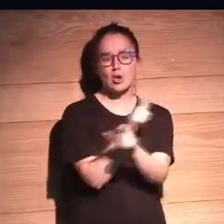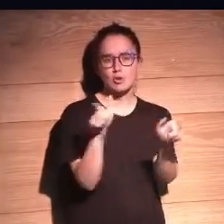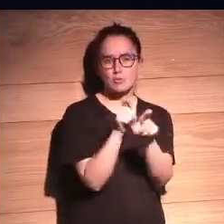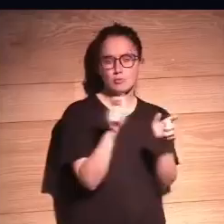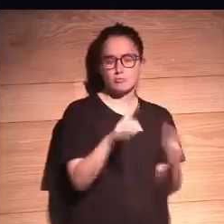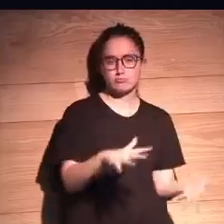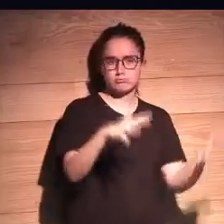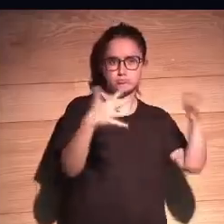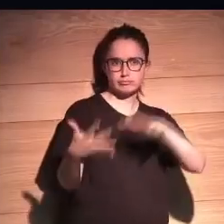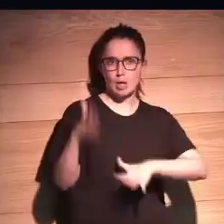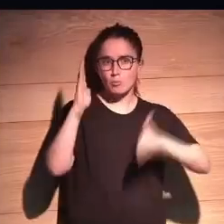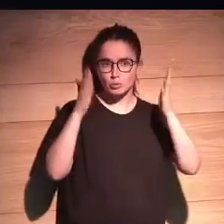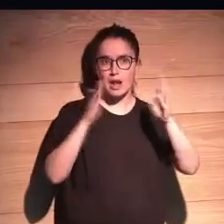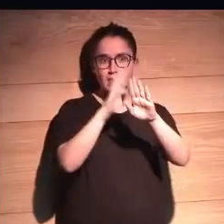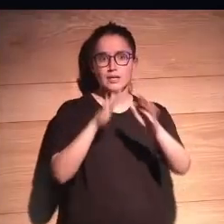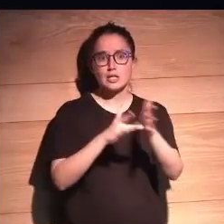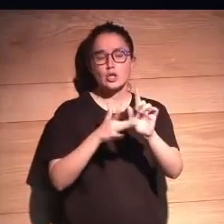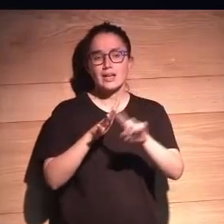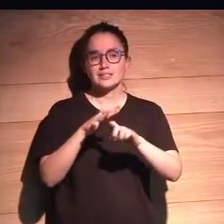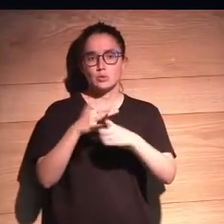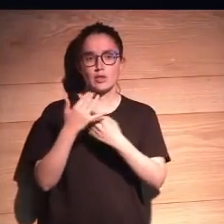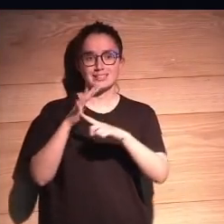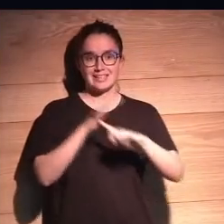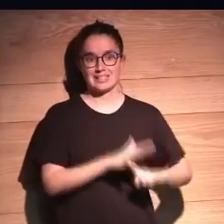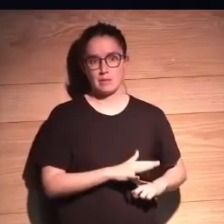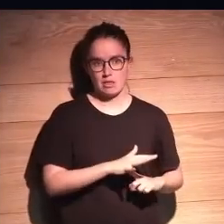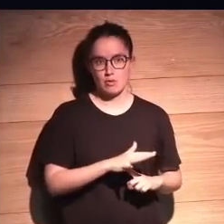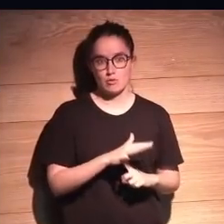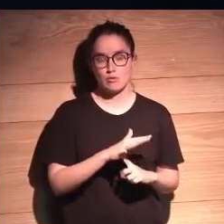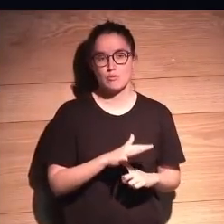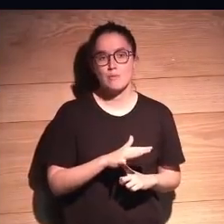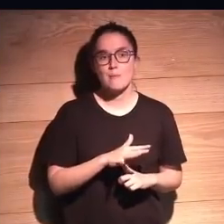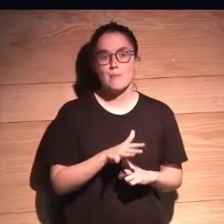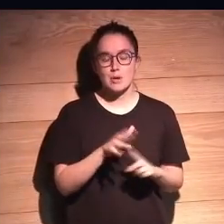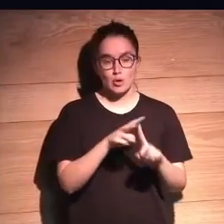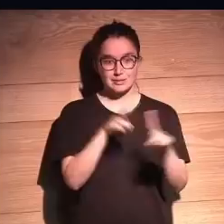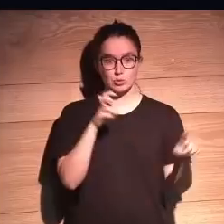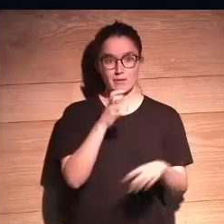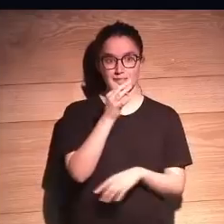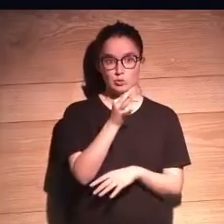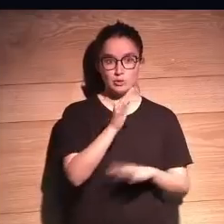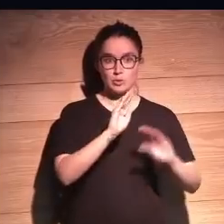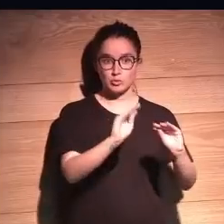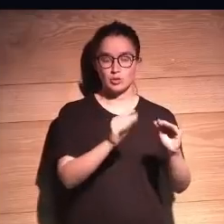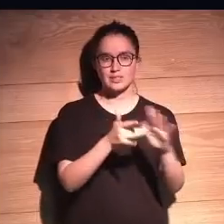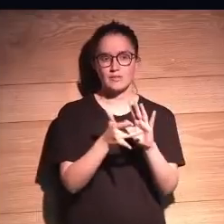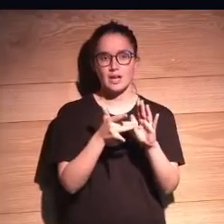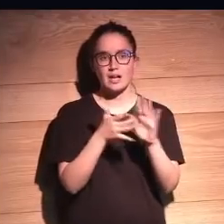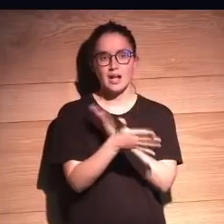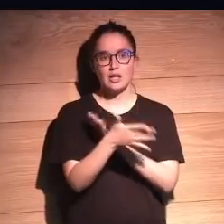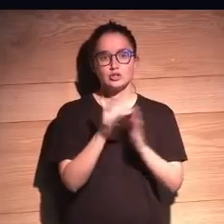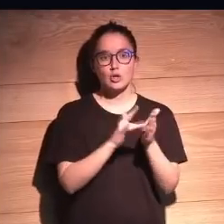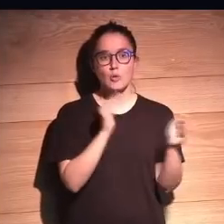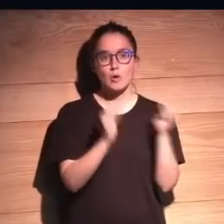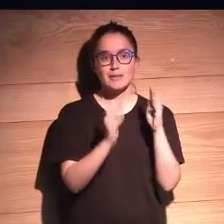brutal, al final generan situaciones de discriminación. Pero con esa visión positiva tuya, ¿estamos ya en un momento en el que los